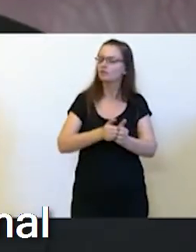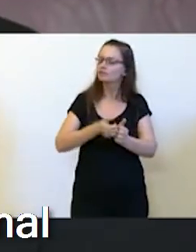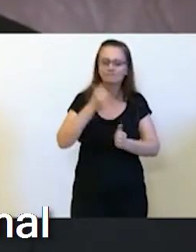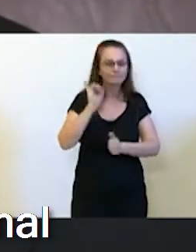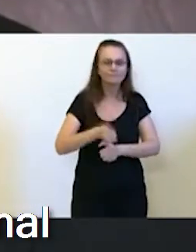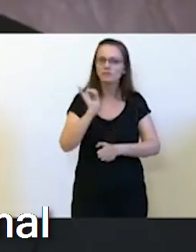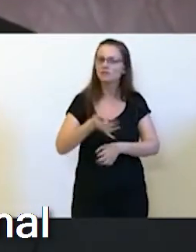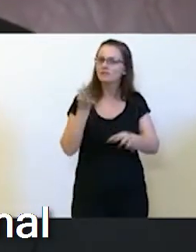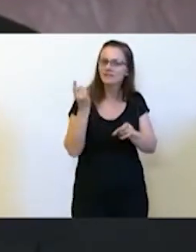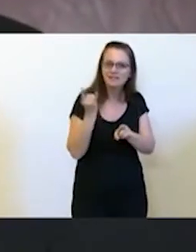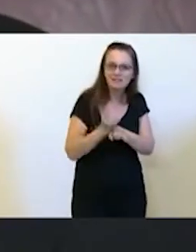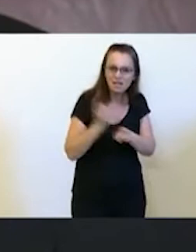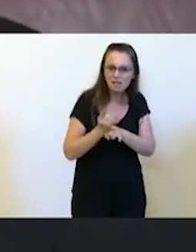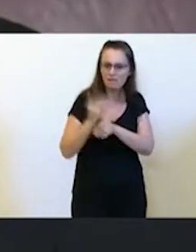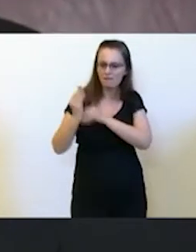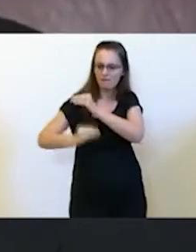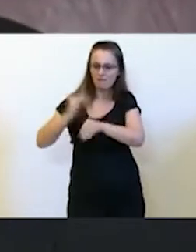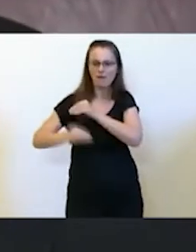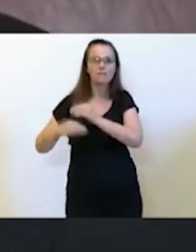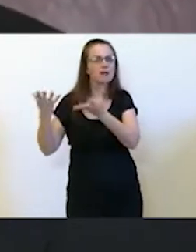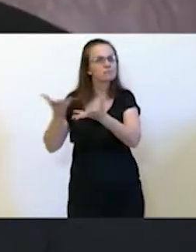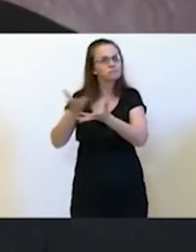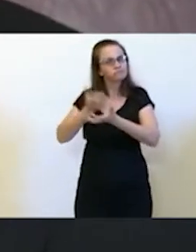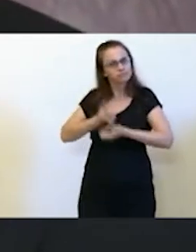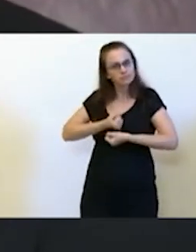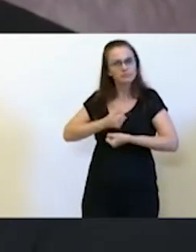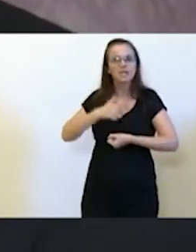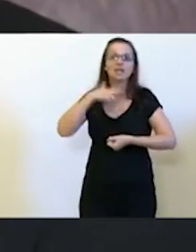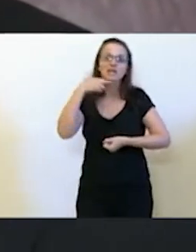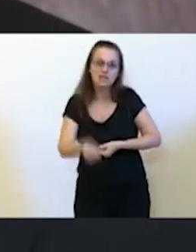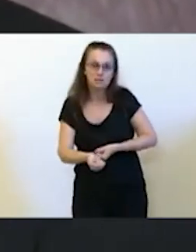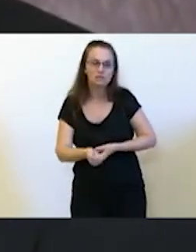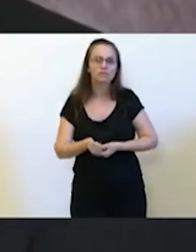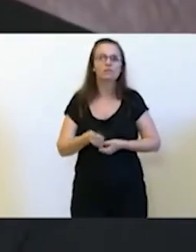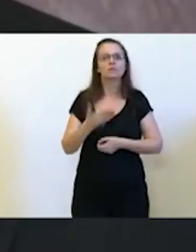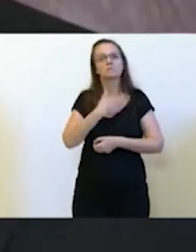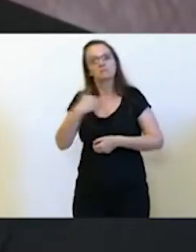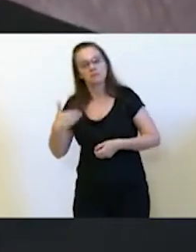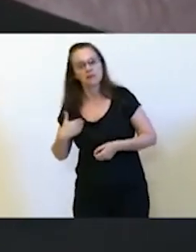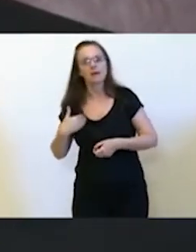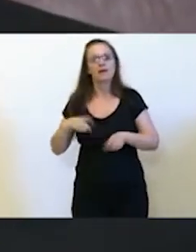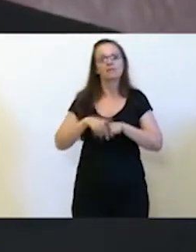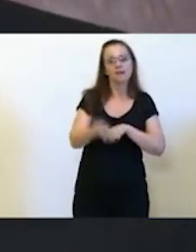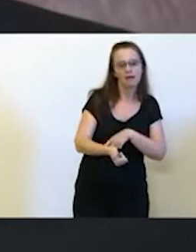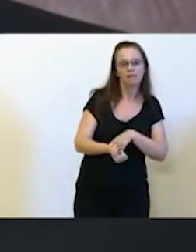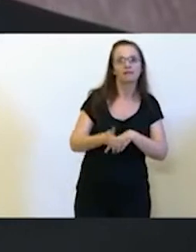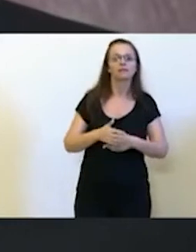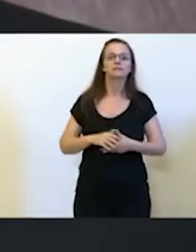de mi familia, de mis hijos, de mi madre, de mi hermana,